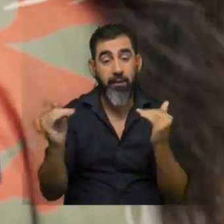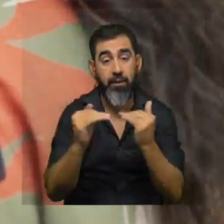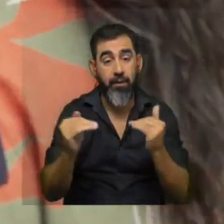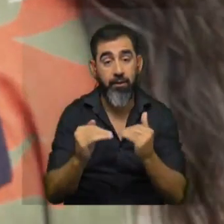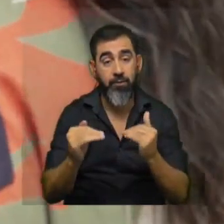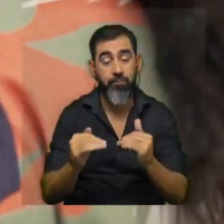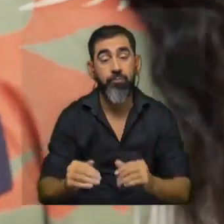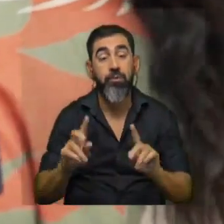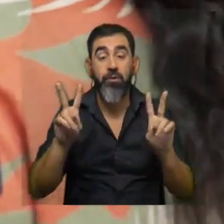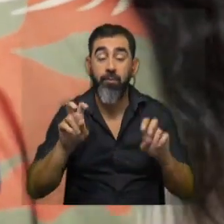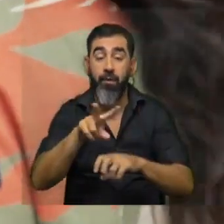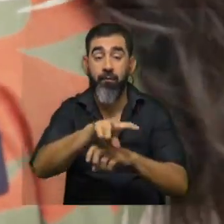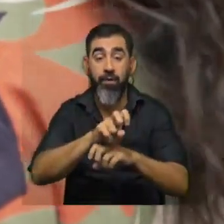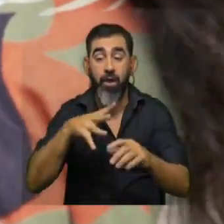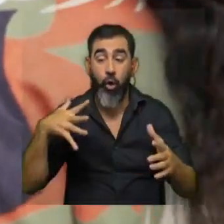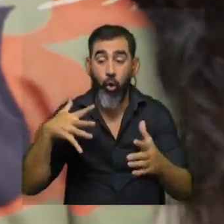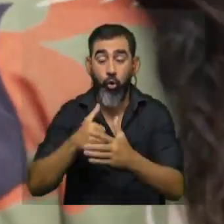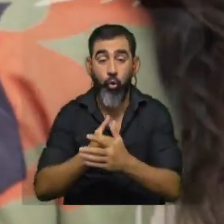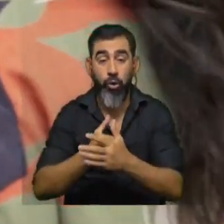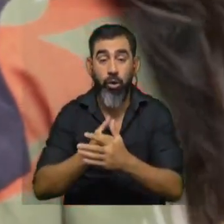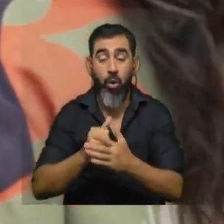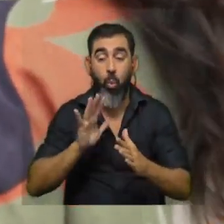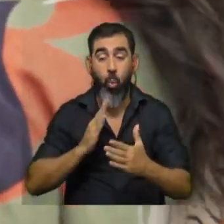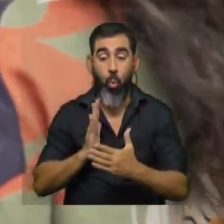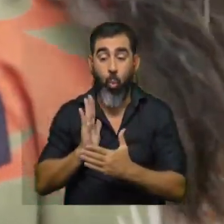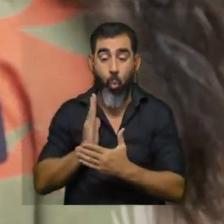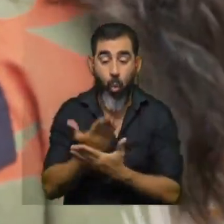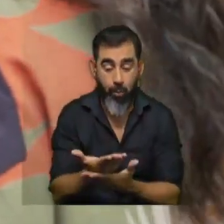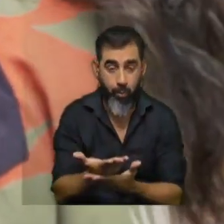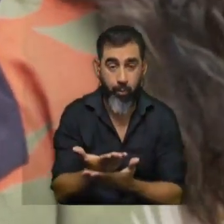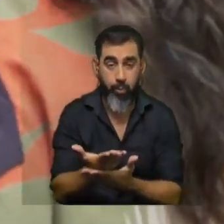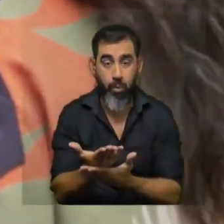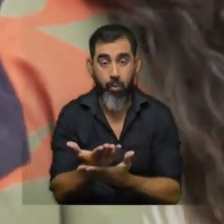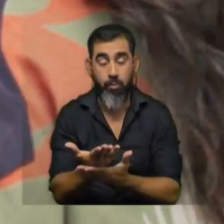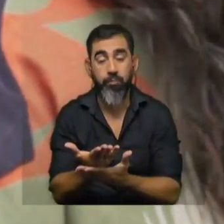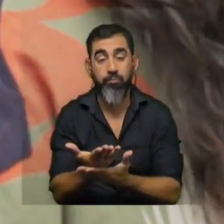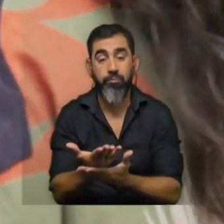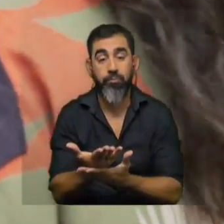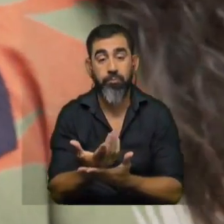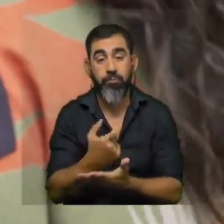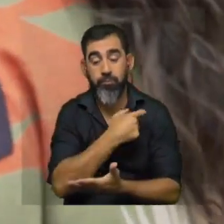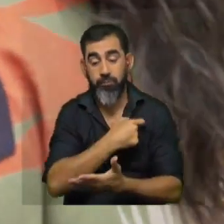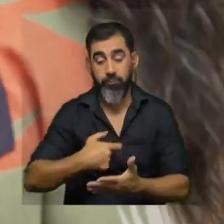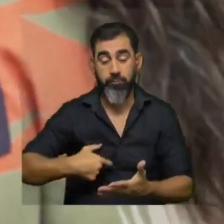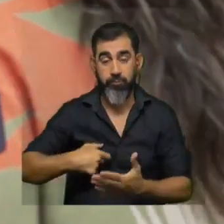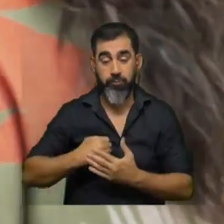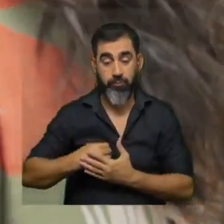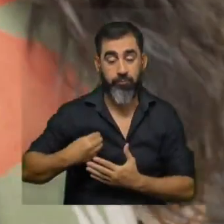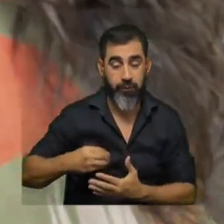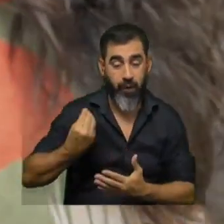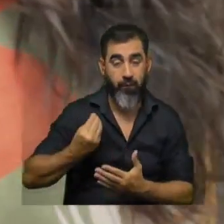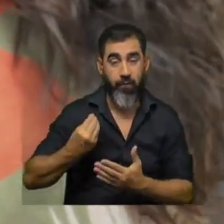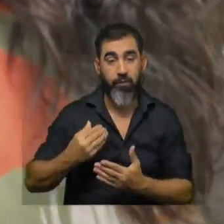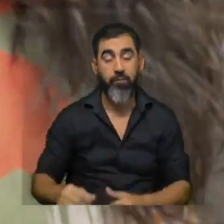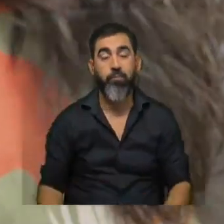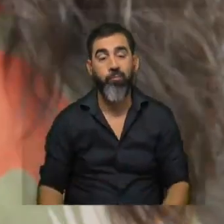tiene que ver con física o sea en un choque el cuerpo por inercia tiende a seguir el auto se frena y ahí es que uno puede golpearse contra el parabrisas o